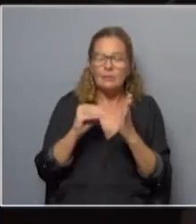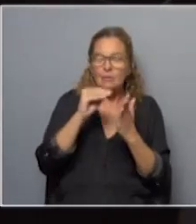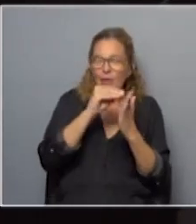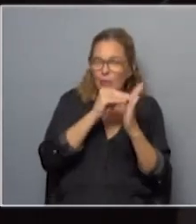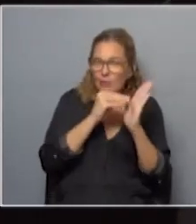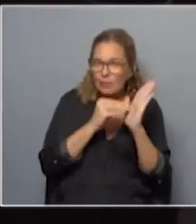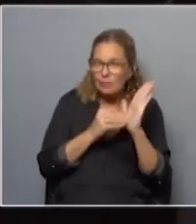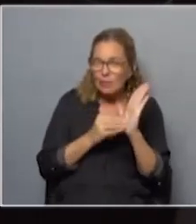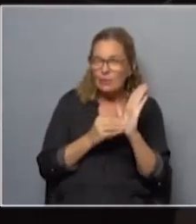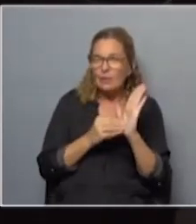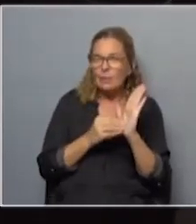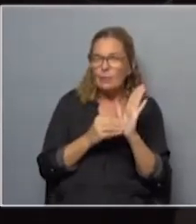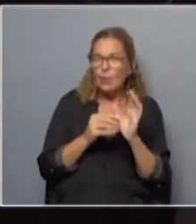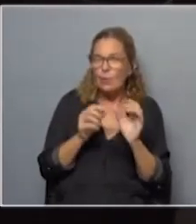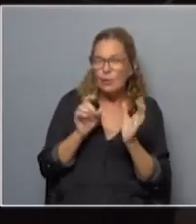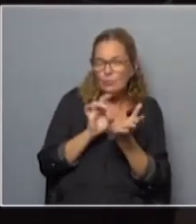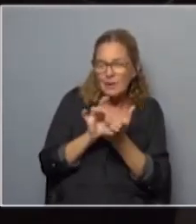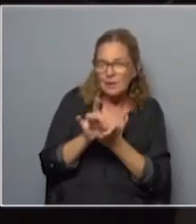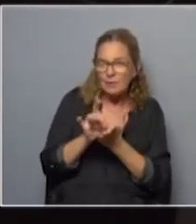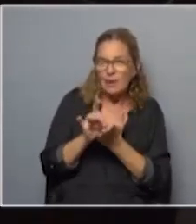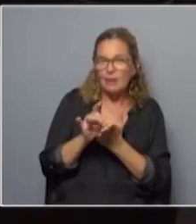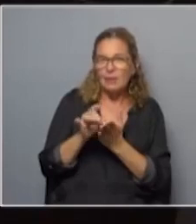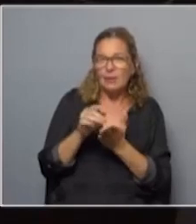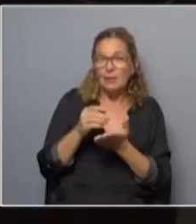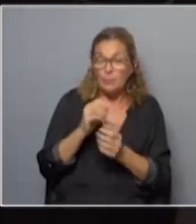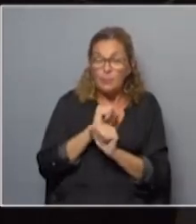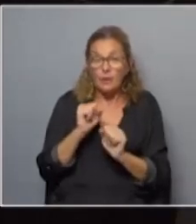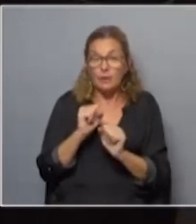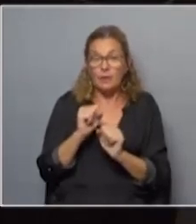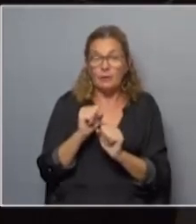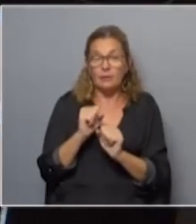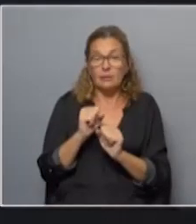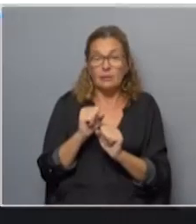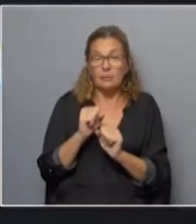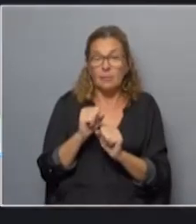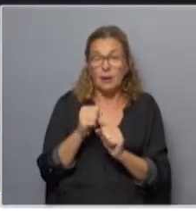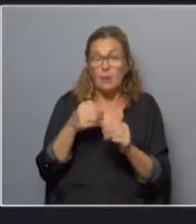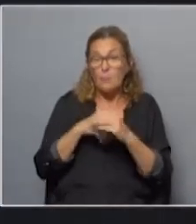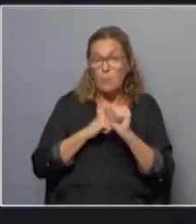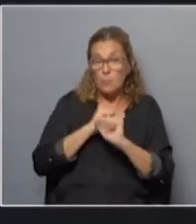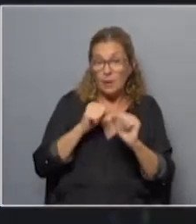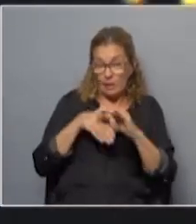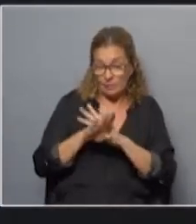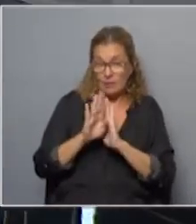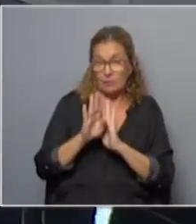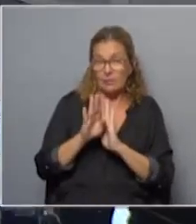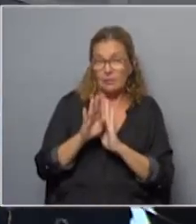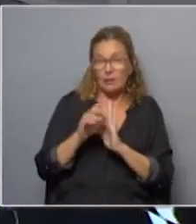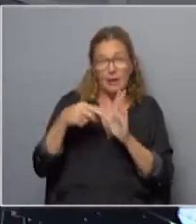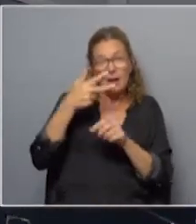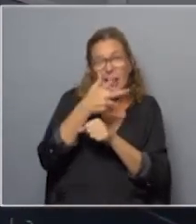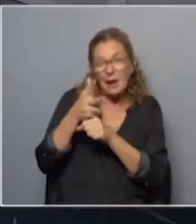y se sistematizan y está disponible para que sea accesible. El tema de la cámara